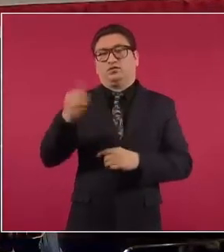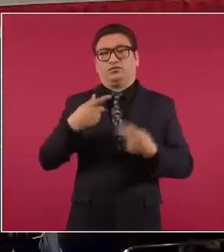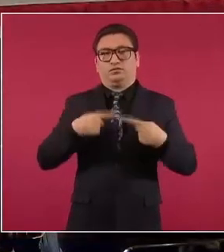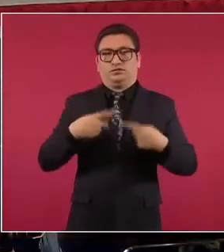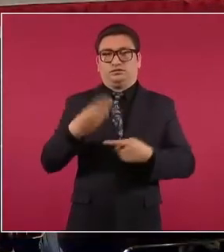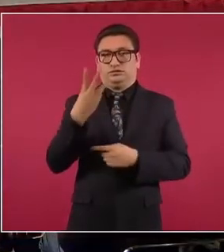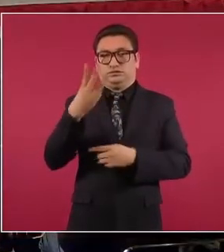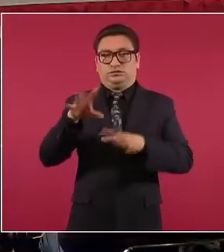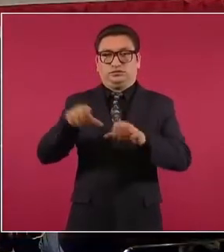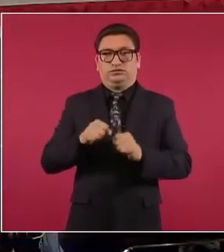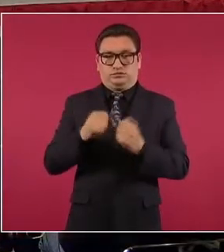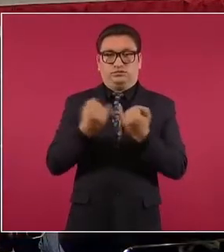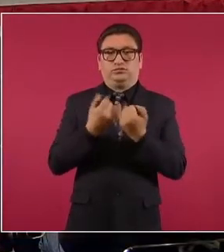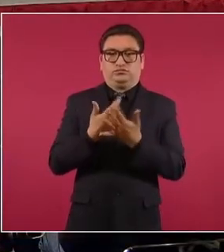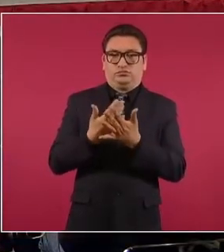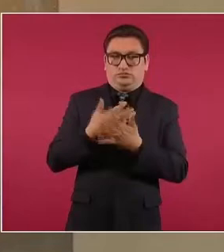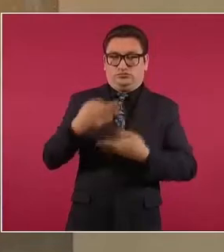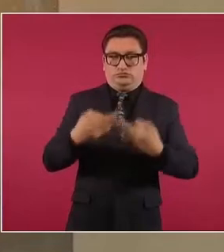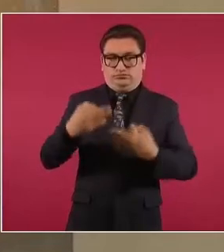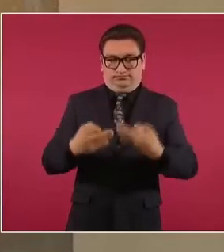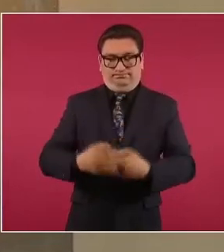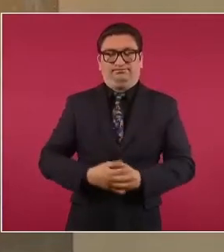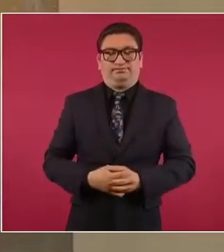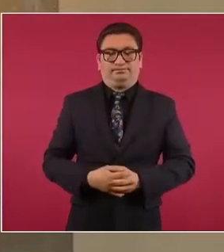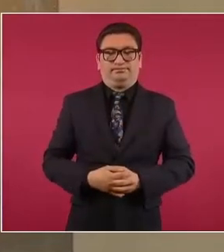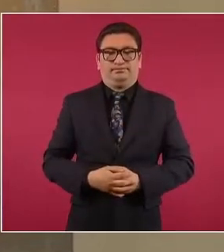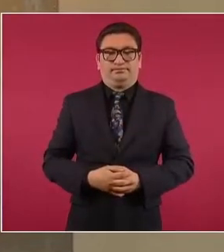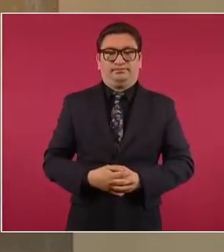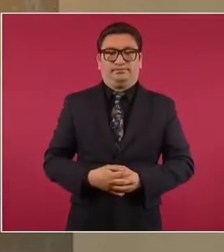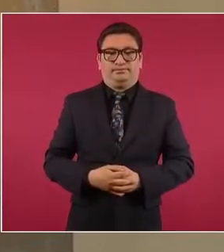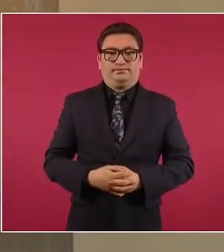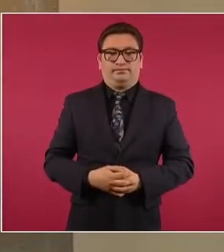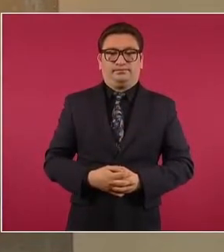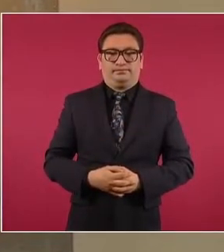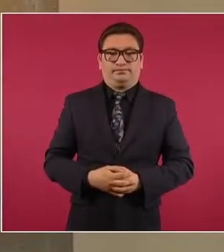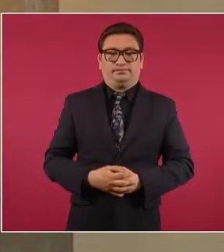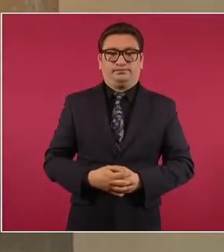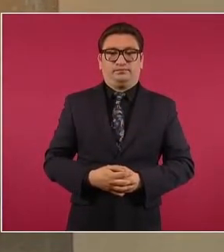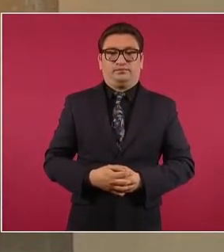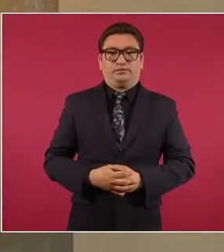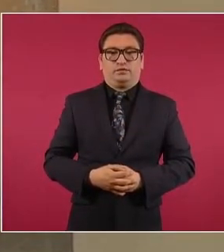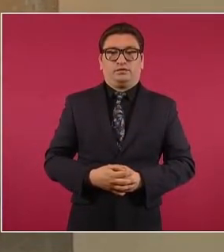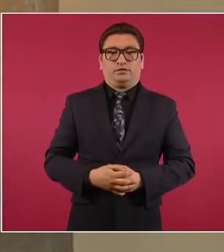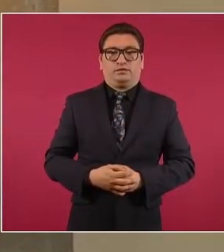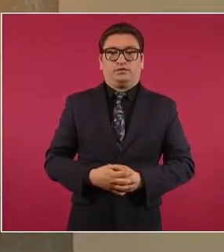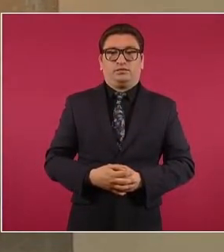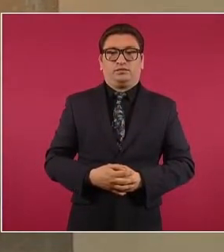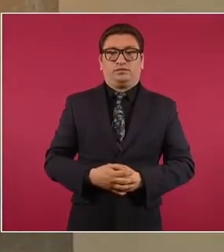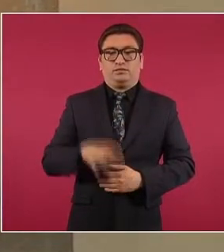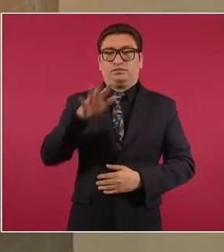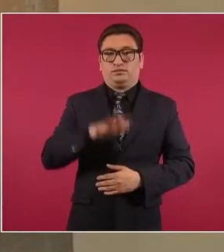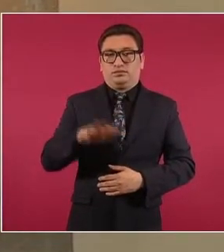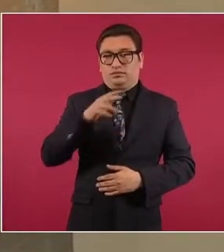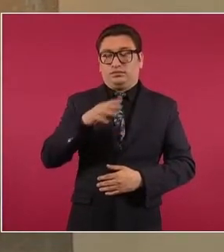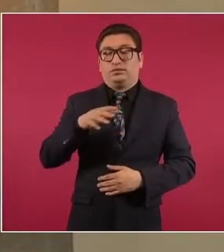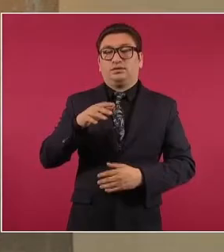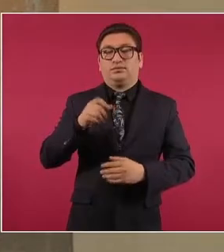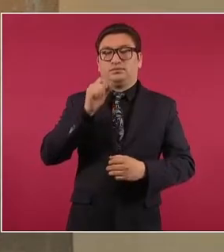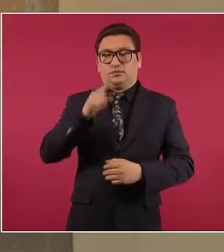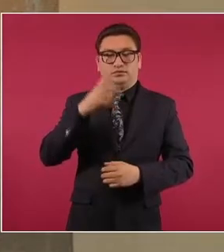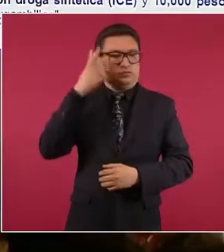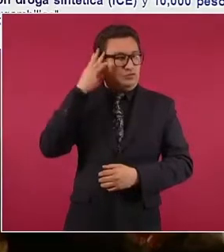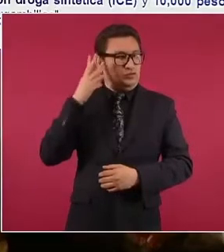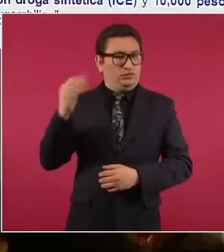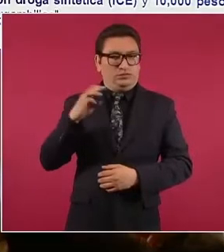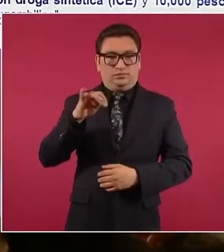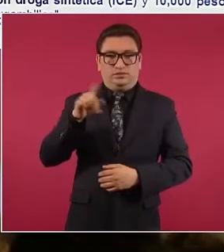y está pendiente su vinculación a proceso. Siguiente. En el caso de Manzanillo, también en el estado de Colima,